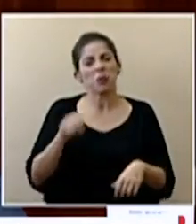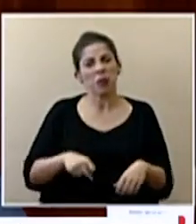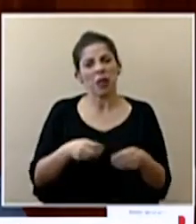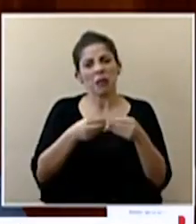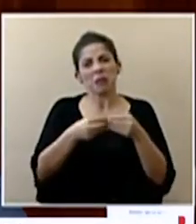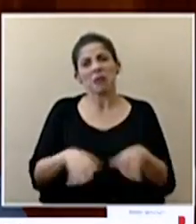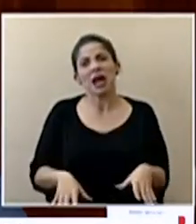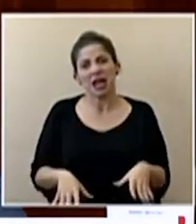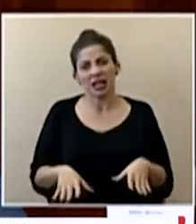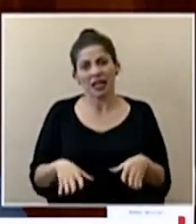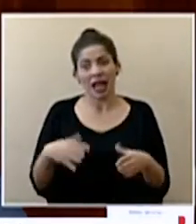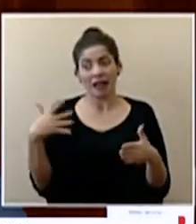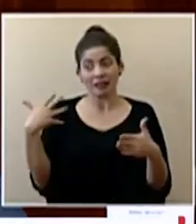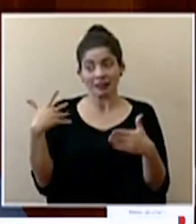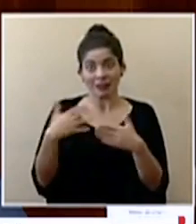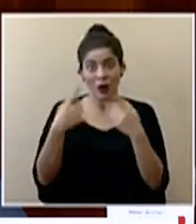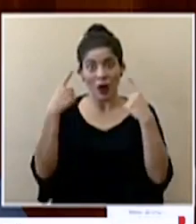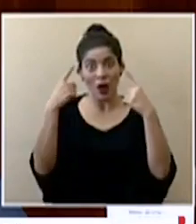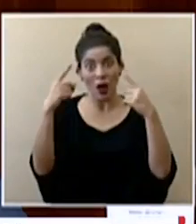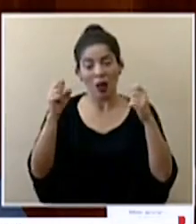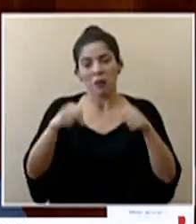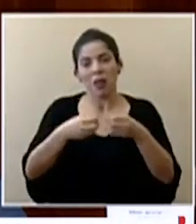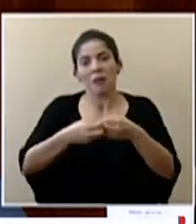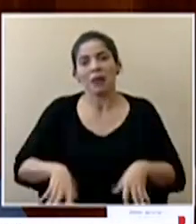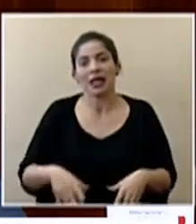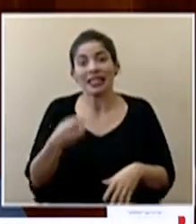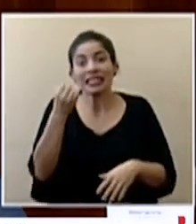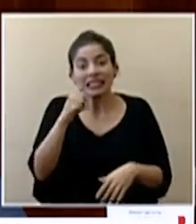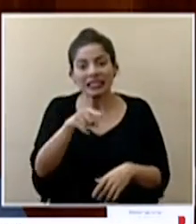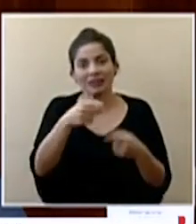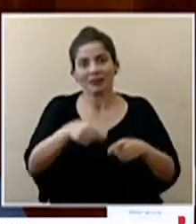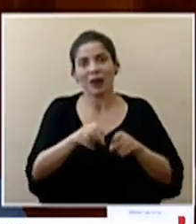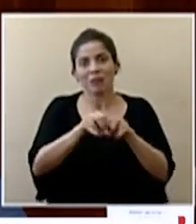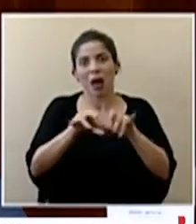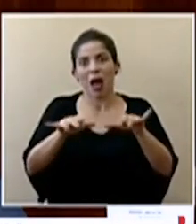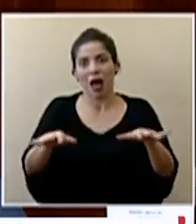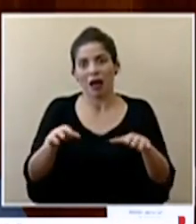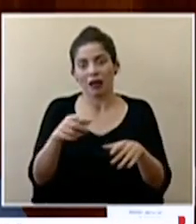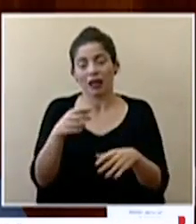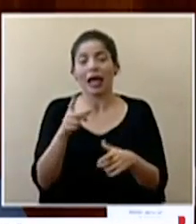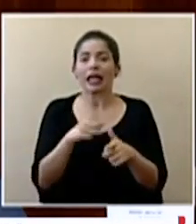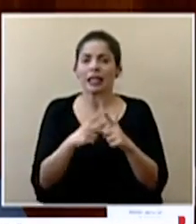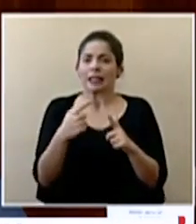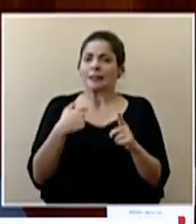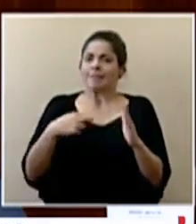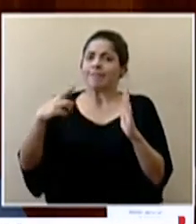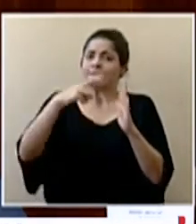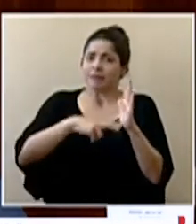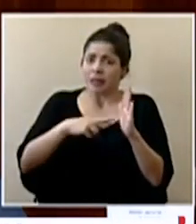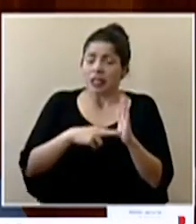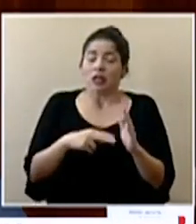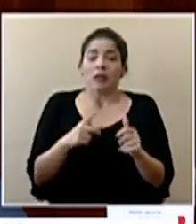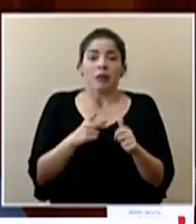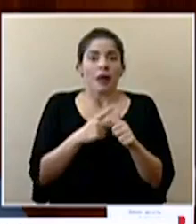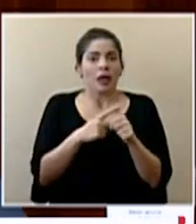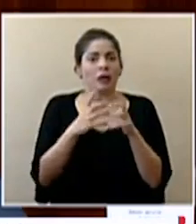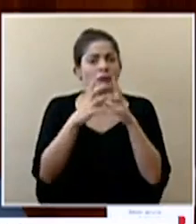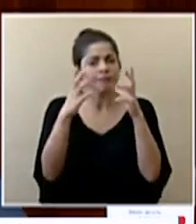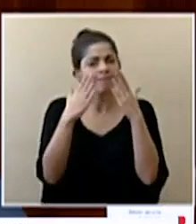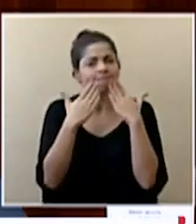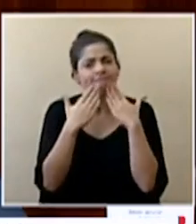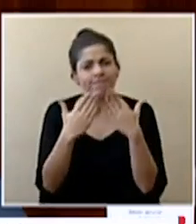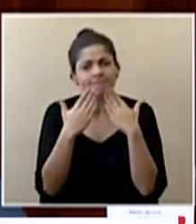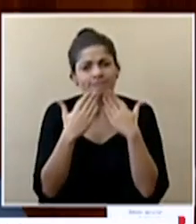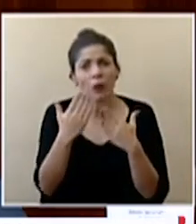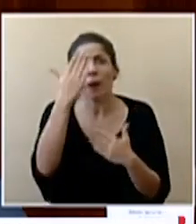el escenario que hemos logrado hasta el momento. Así que insisto, agradezco enormemente